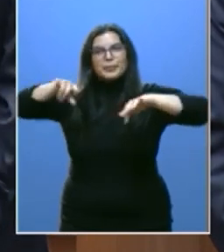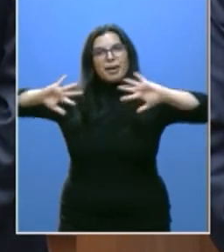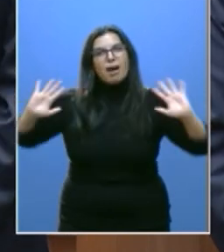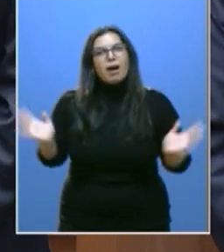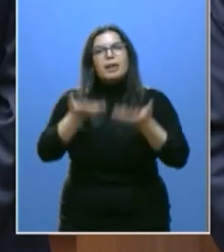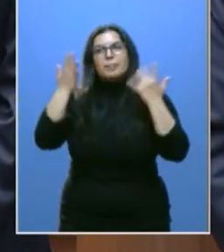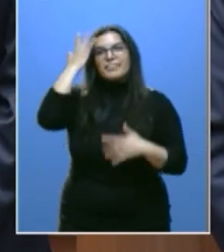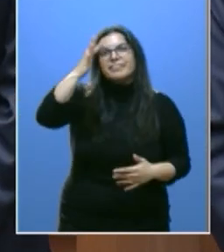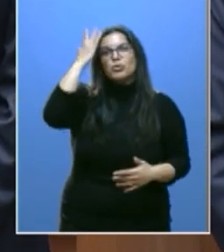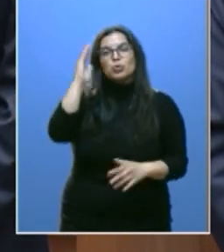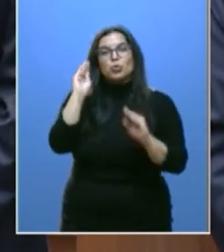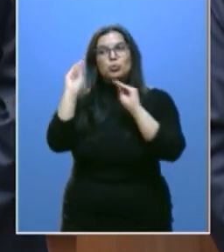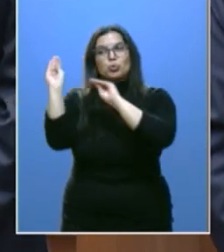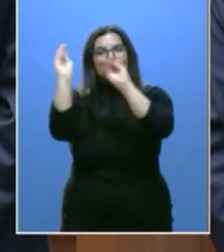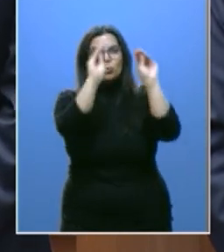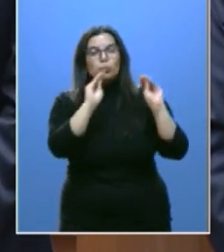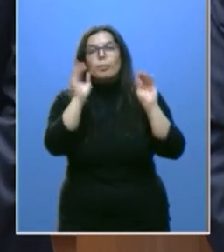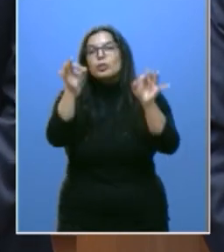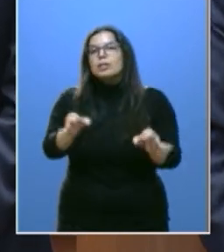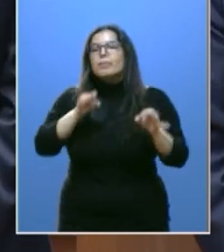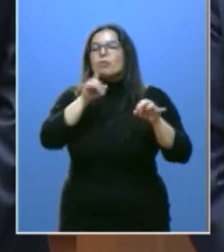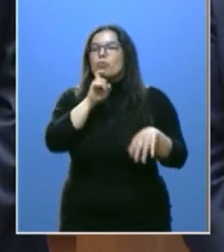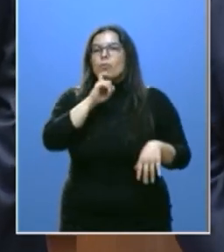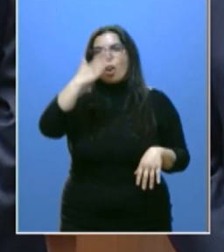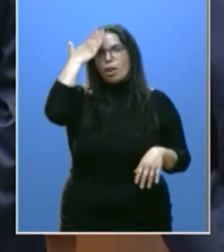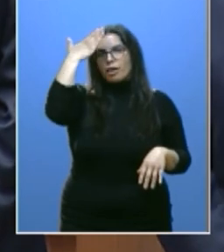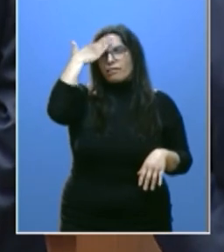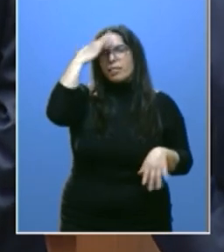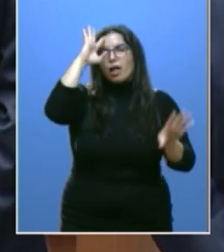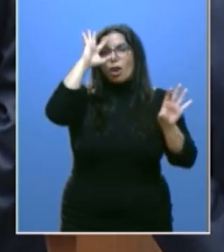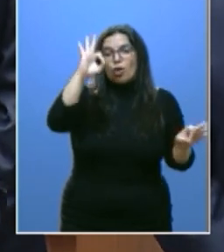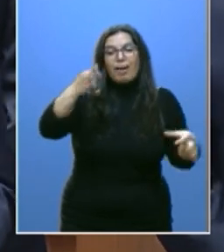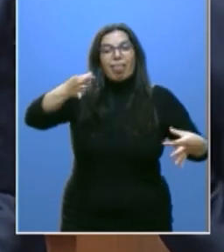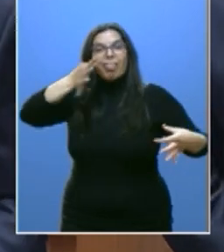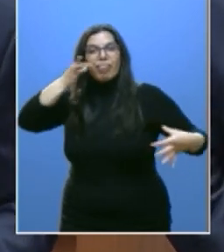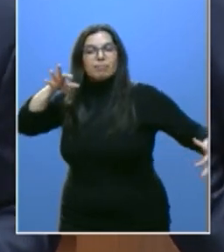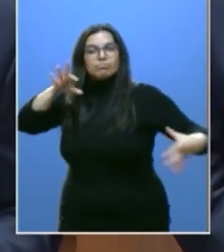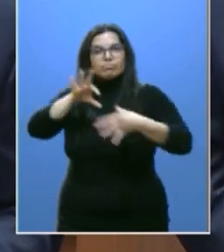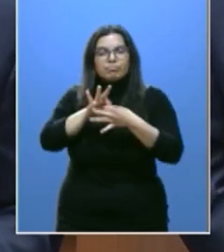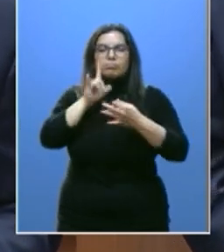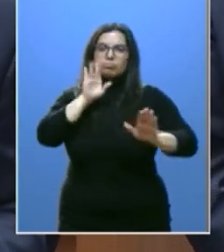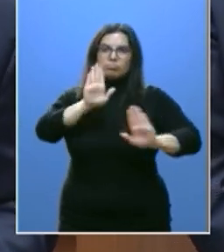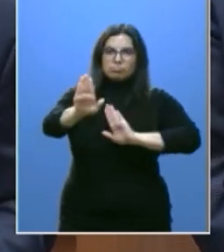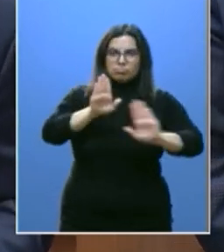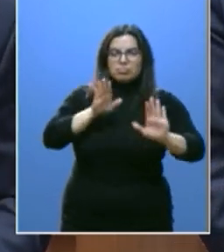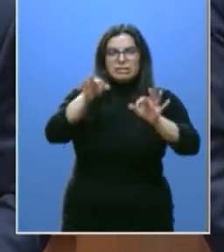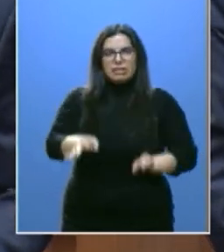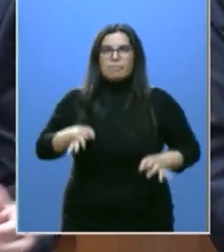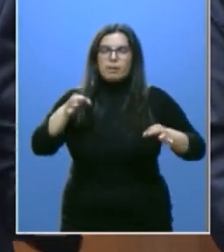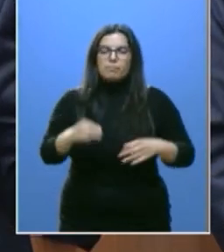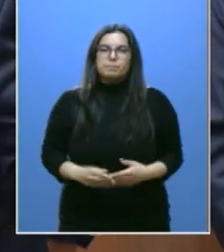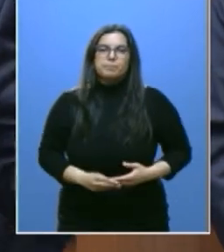ilusiones, pero siempre desde la racionalidad, desde el realismo, la mesura y la prudencia.